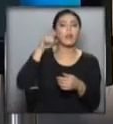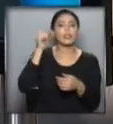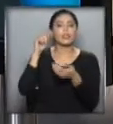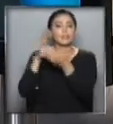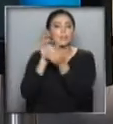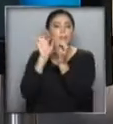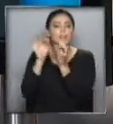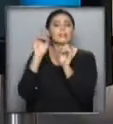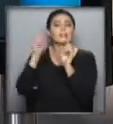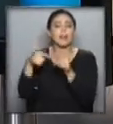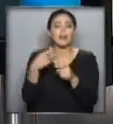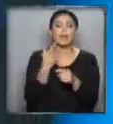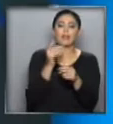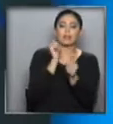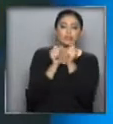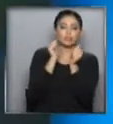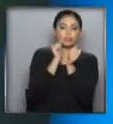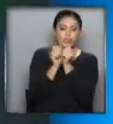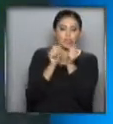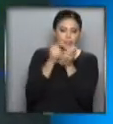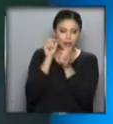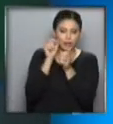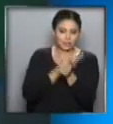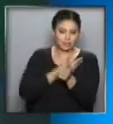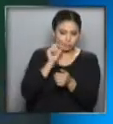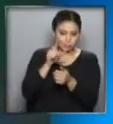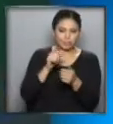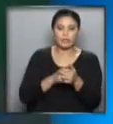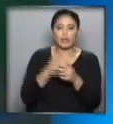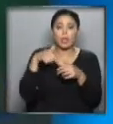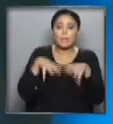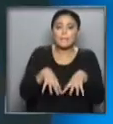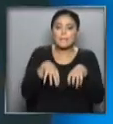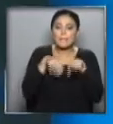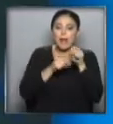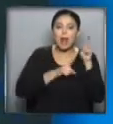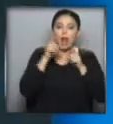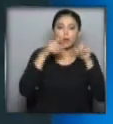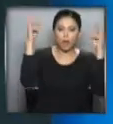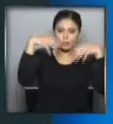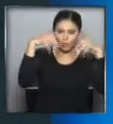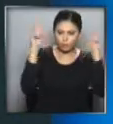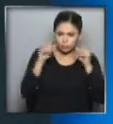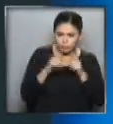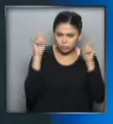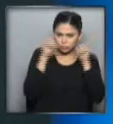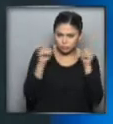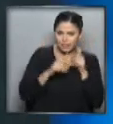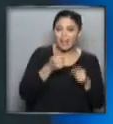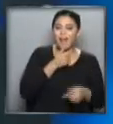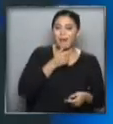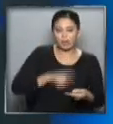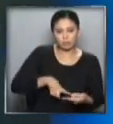que en Santa Fe, en Rosario... ...muy tempranito... ...se registraron algunas tormentas muy intensas... ...con mucha